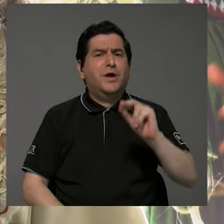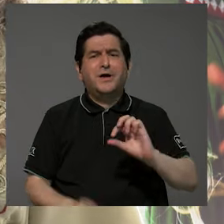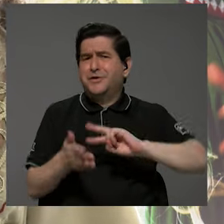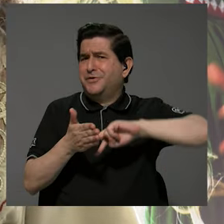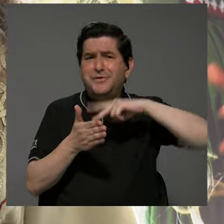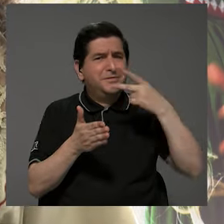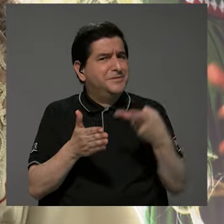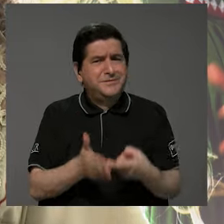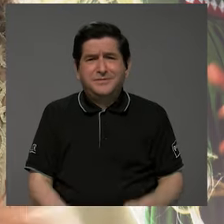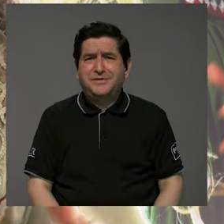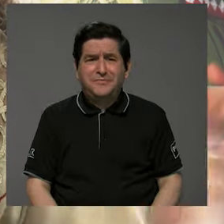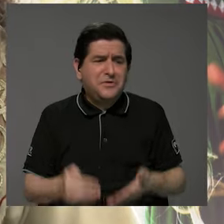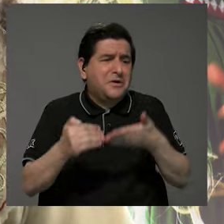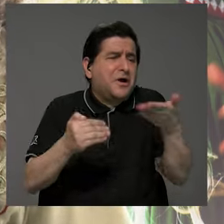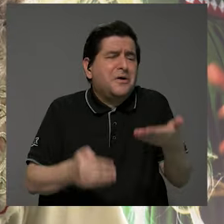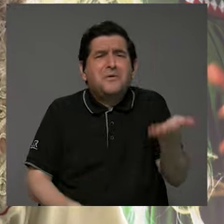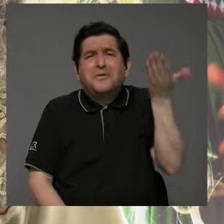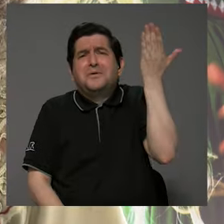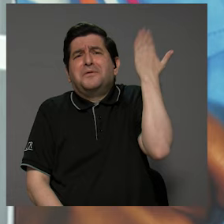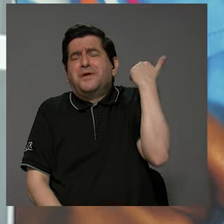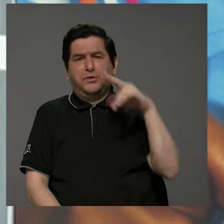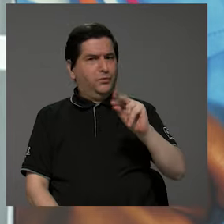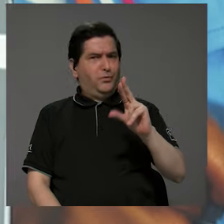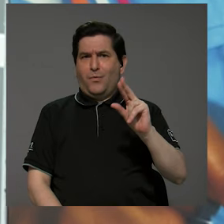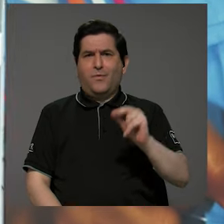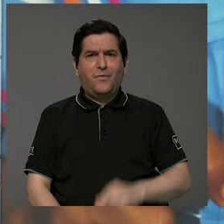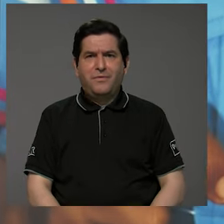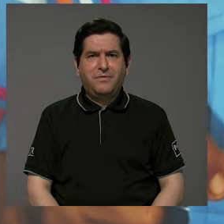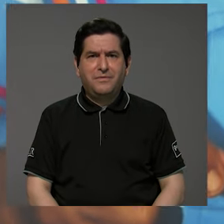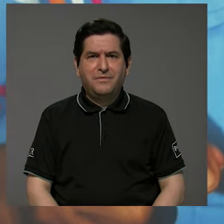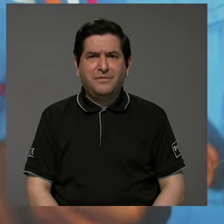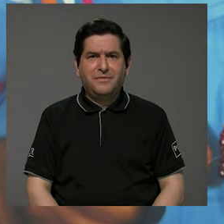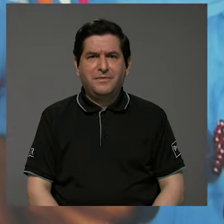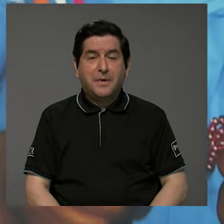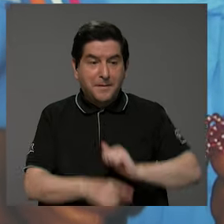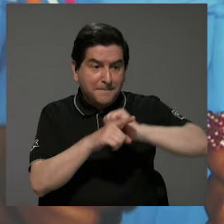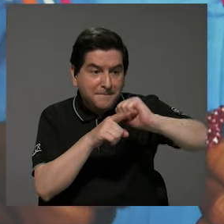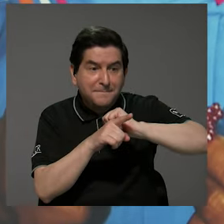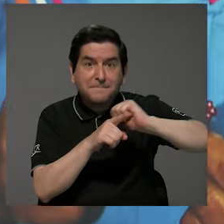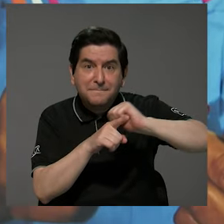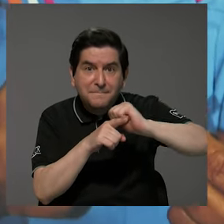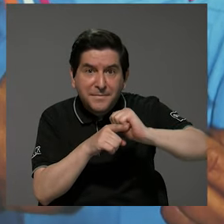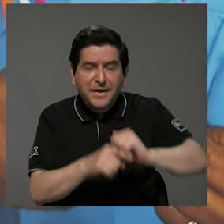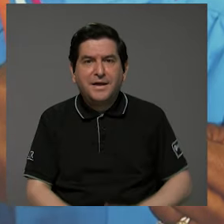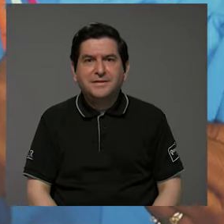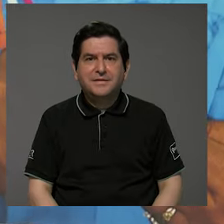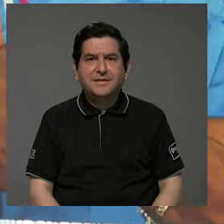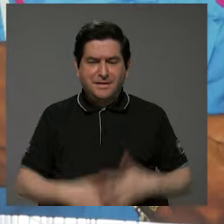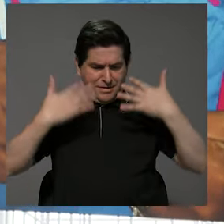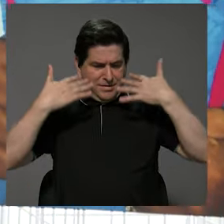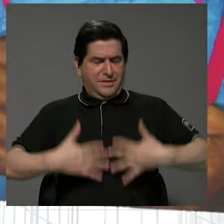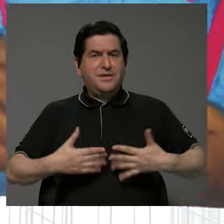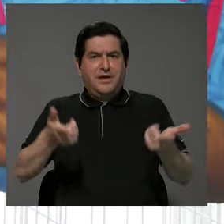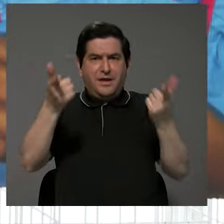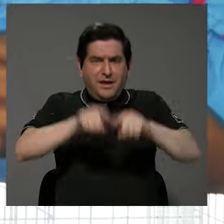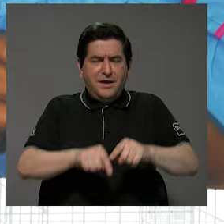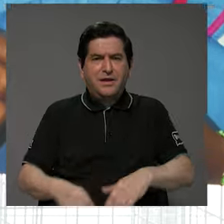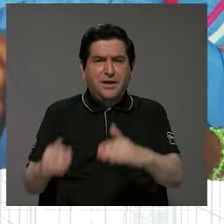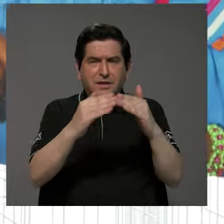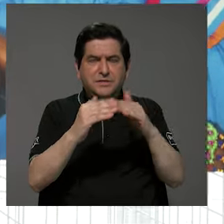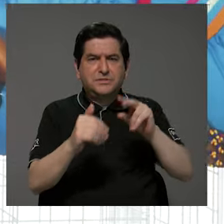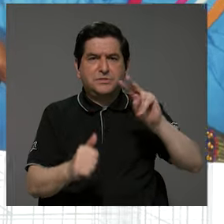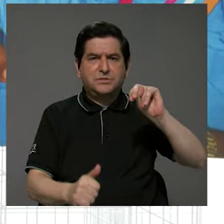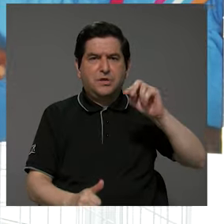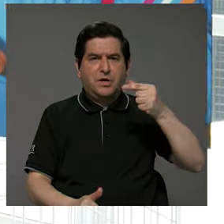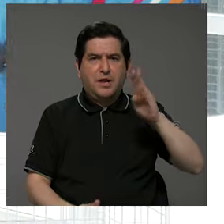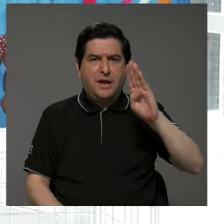restos de un pasado, sino que también como la práctica de hacer trajes, en el caso de las comunidades Nube,